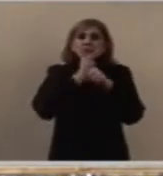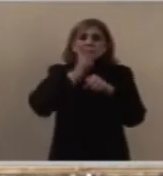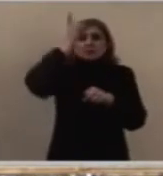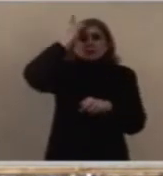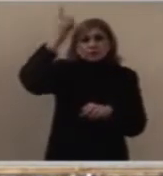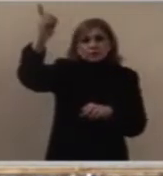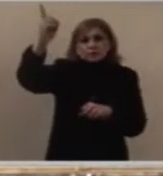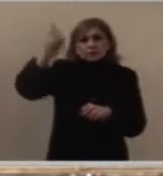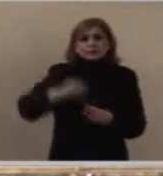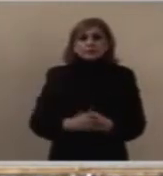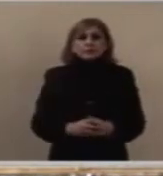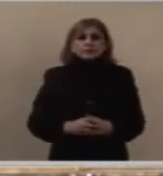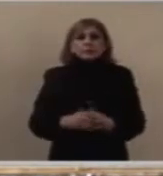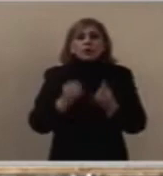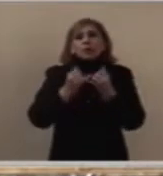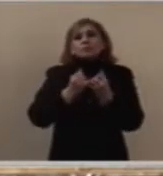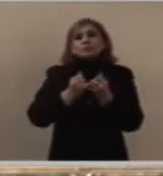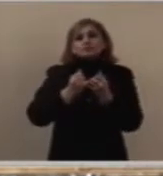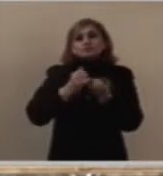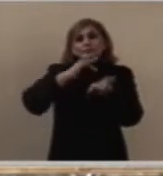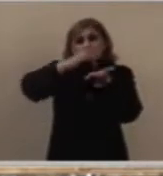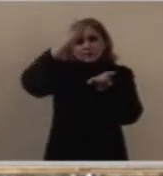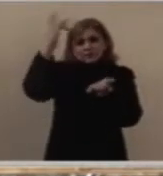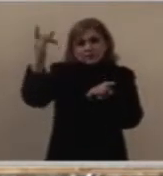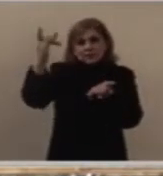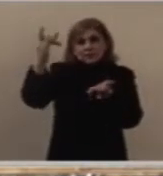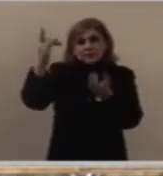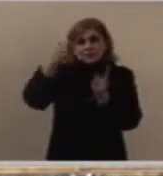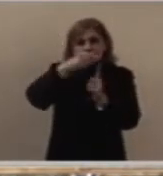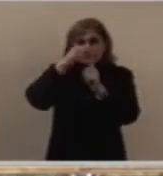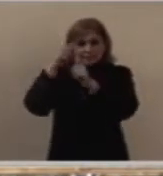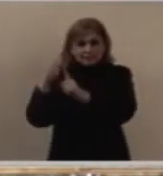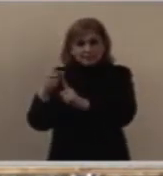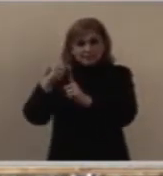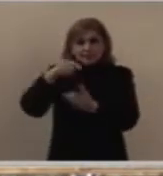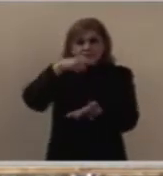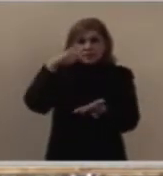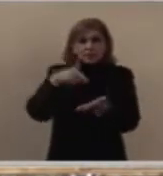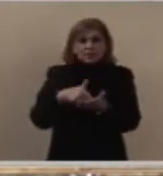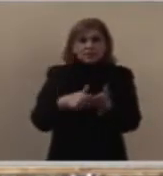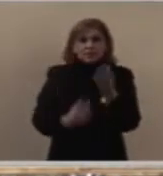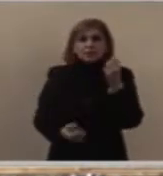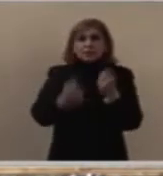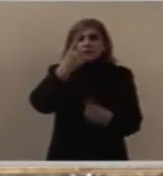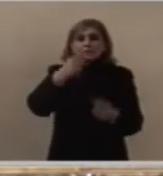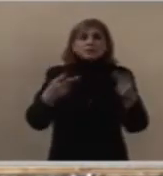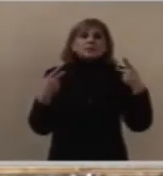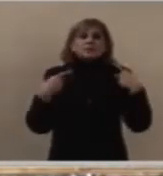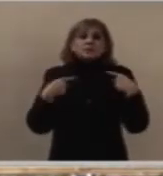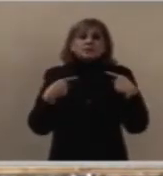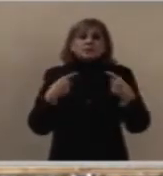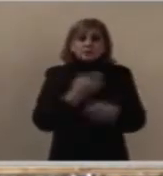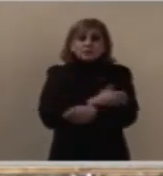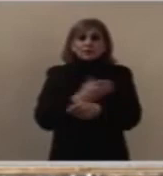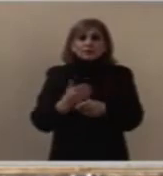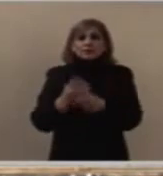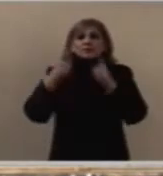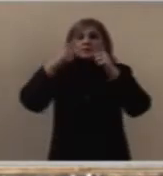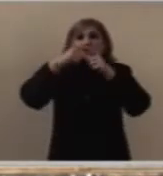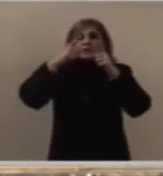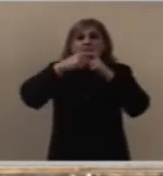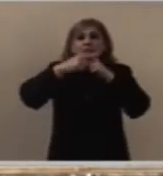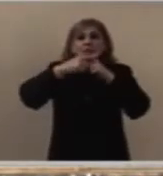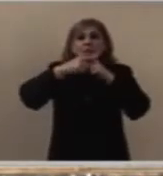También agradezco la presencia de algunos fieles de la parroquia de Nuestra Señora de Los